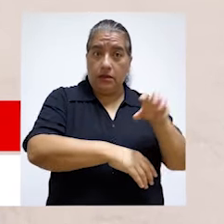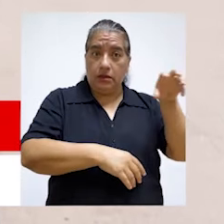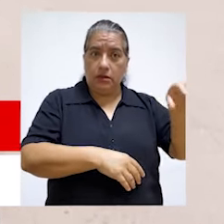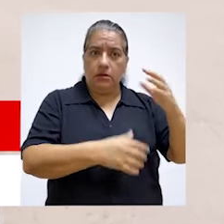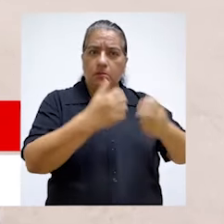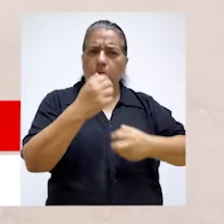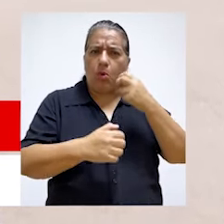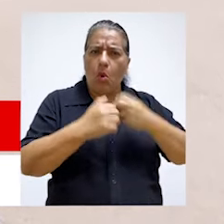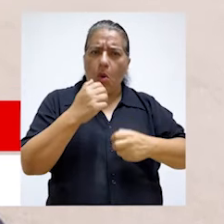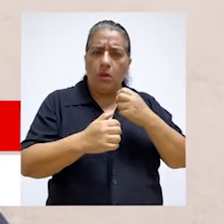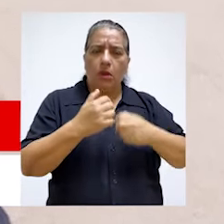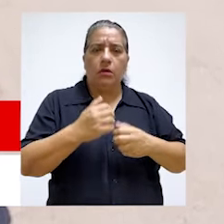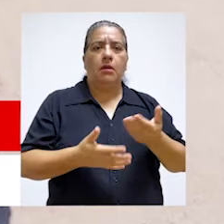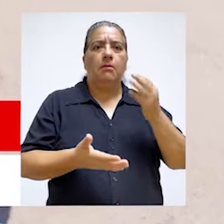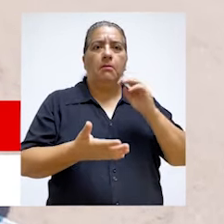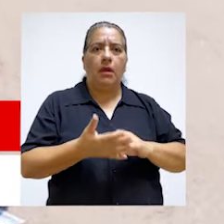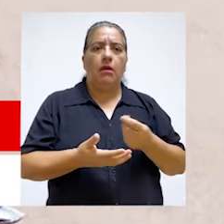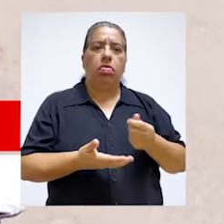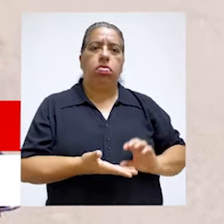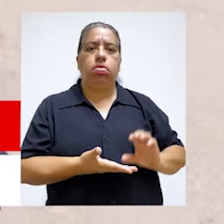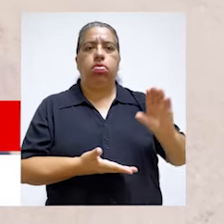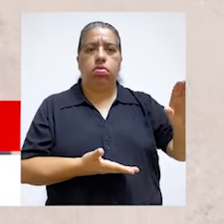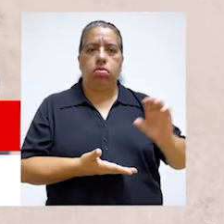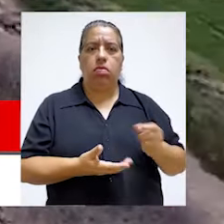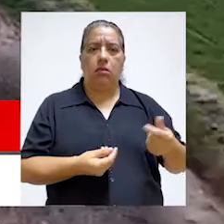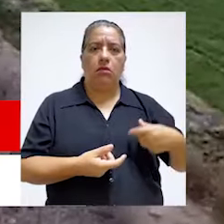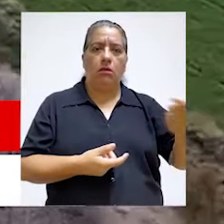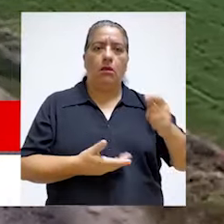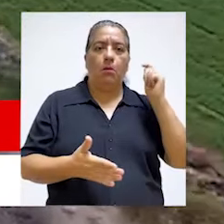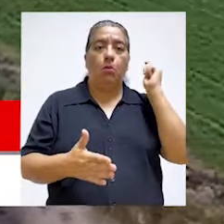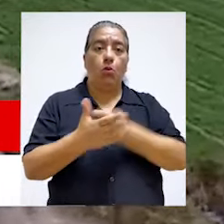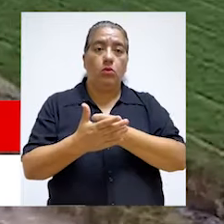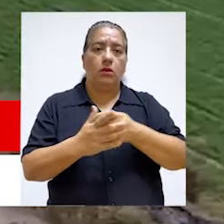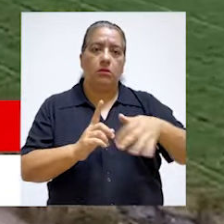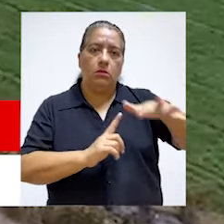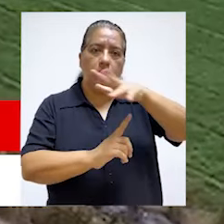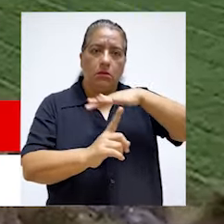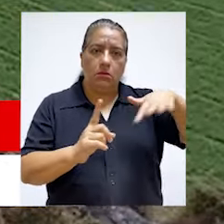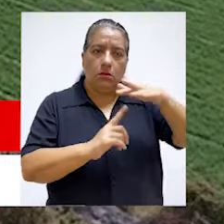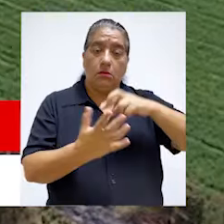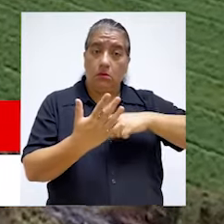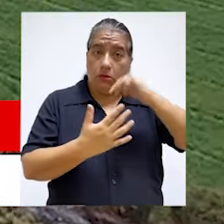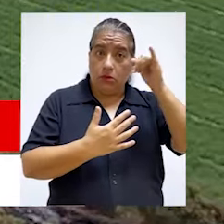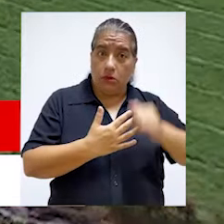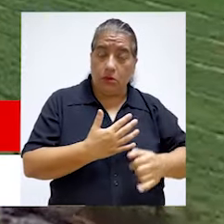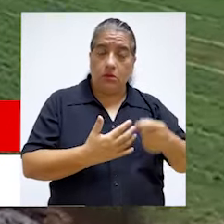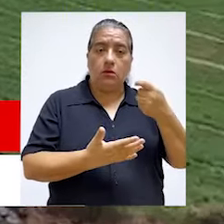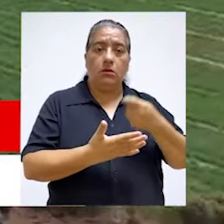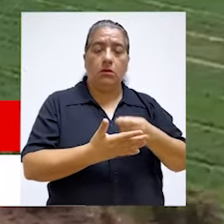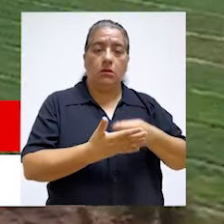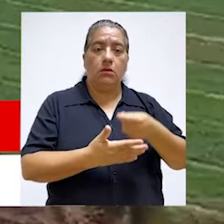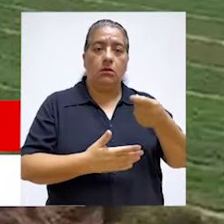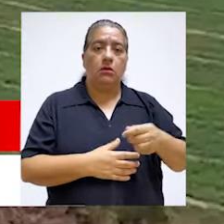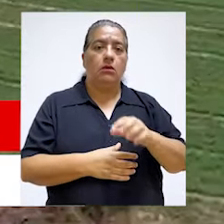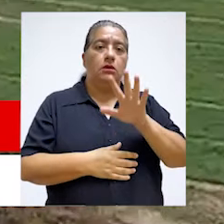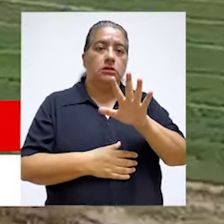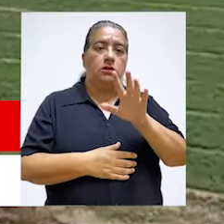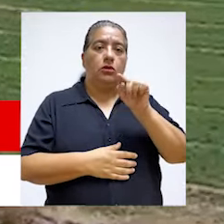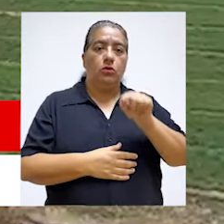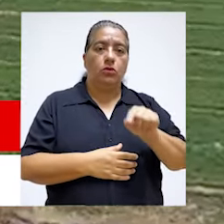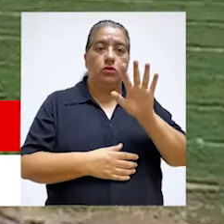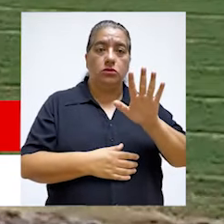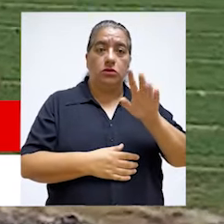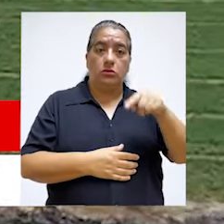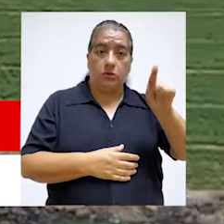provincia de Tacna. Estos problemas generarían mayores costos y posibles multas ambientales. El proyecto está